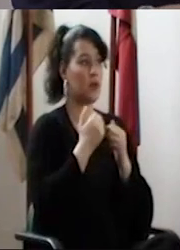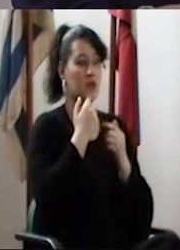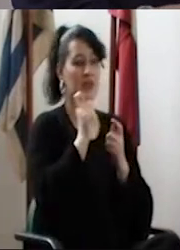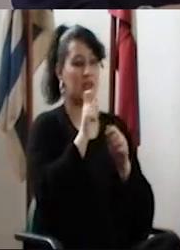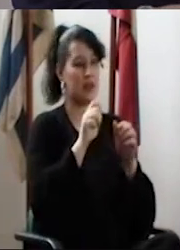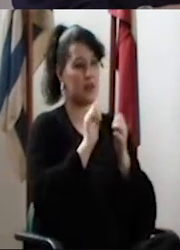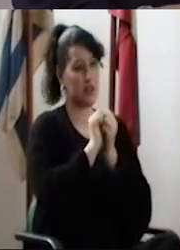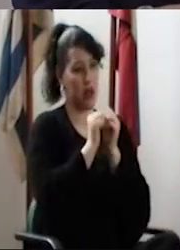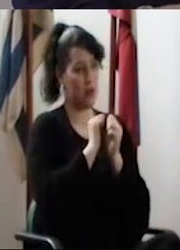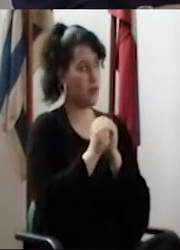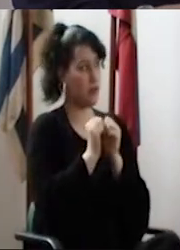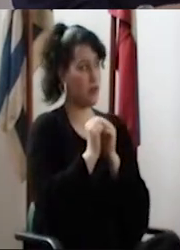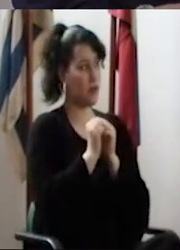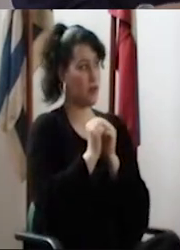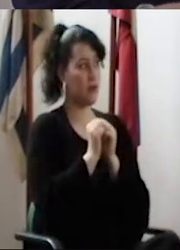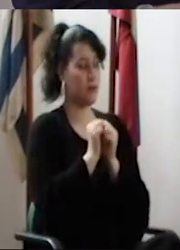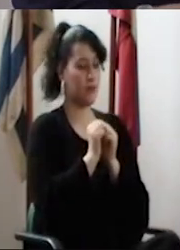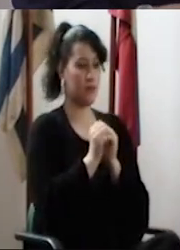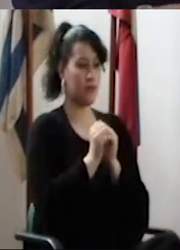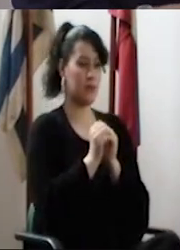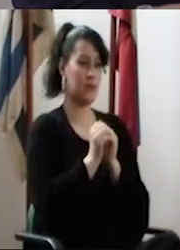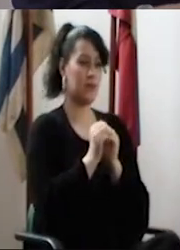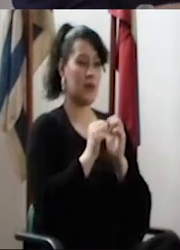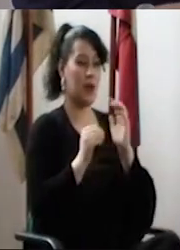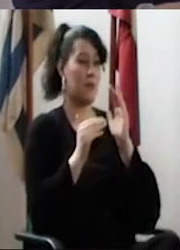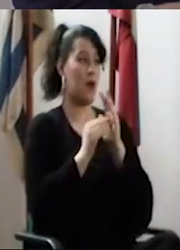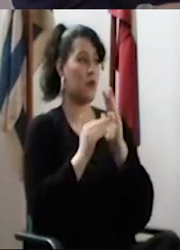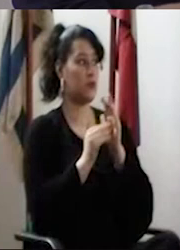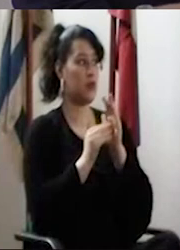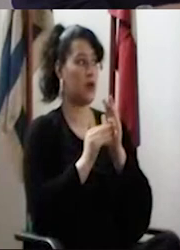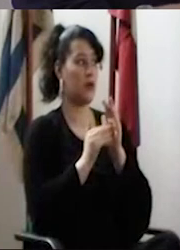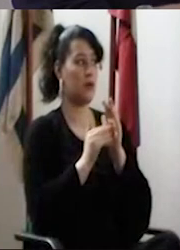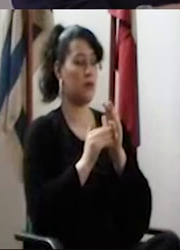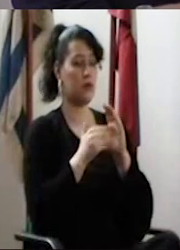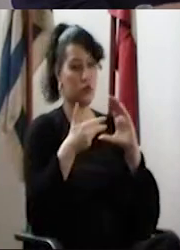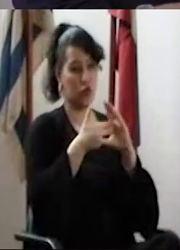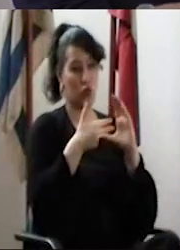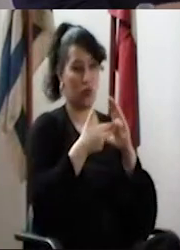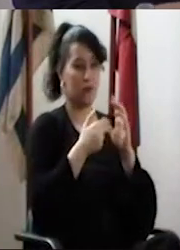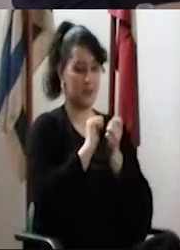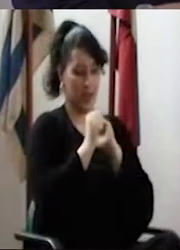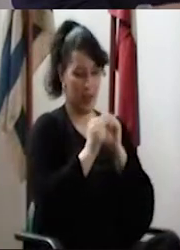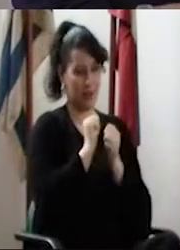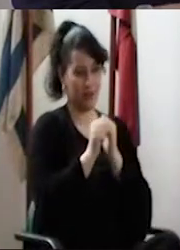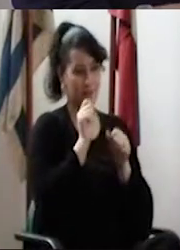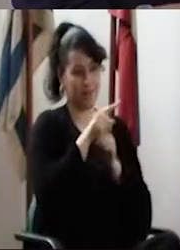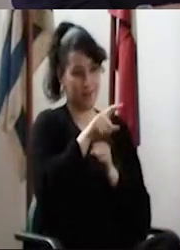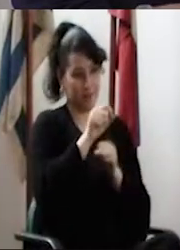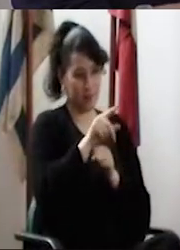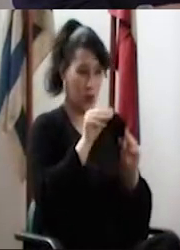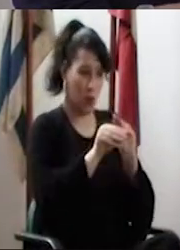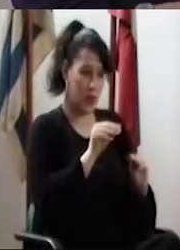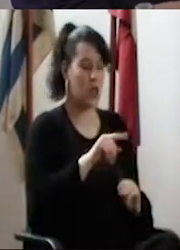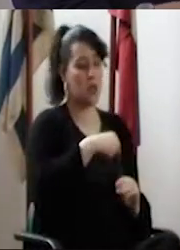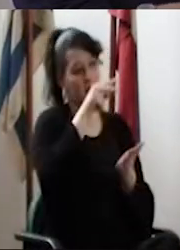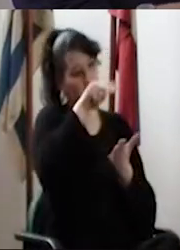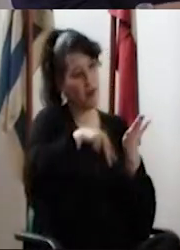preguntas ahí, no sé quién está manejando el chat. Capaz que dejamos un espacio mientras tanto en la pausa la hacemos, y en el Zoom van dejando las preguntas que quieran